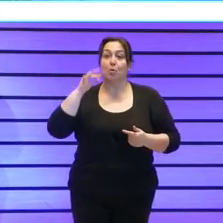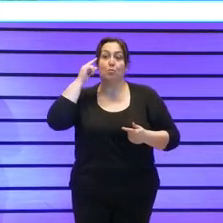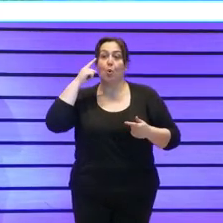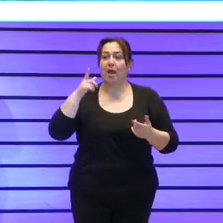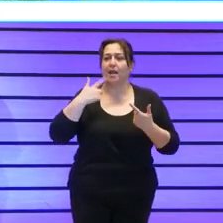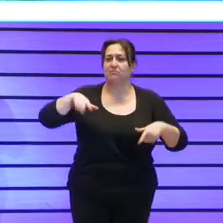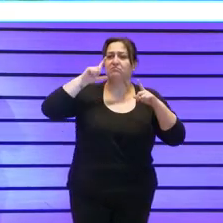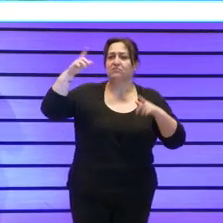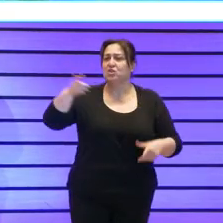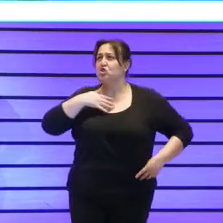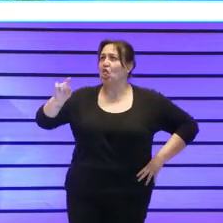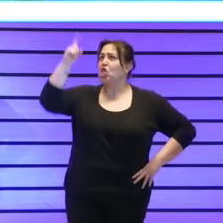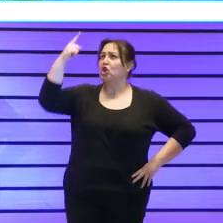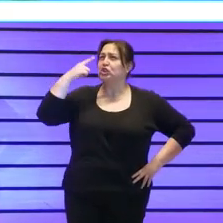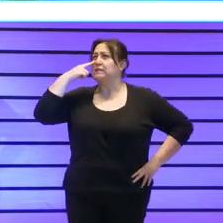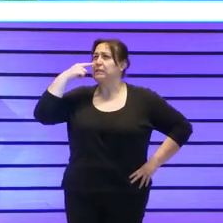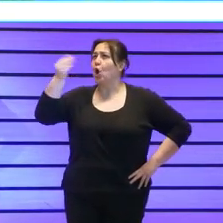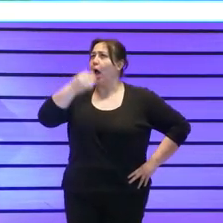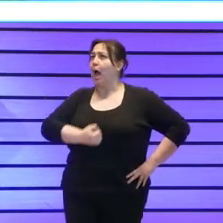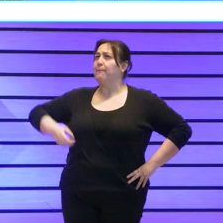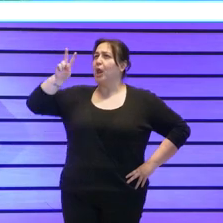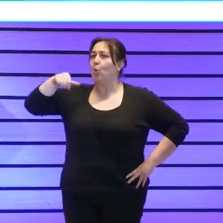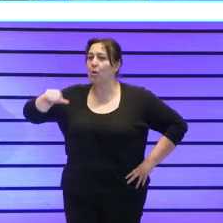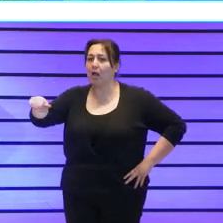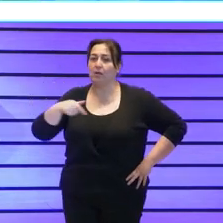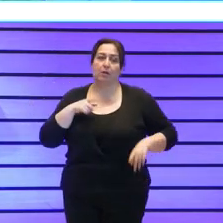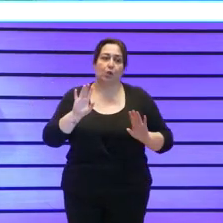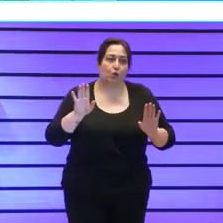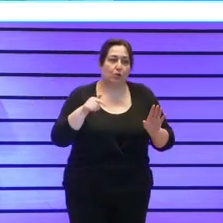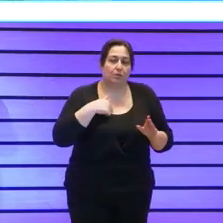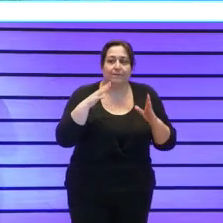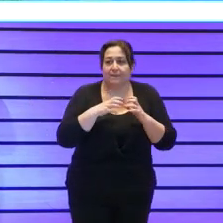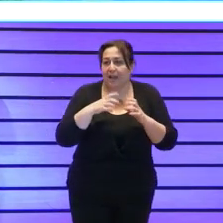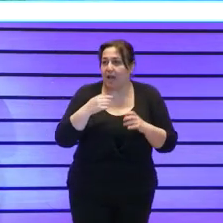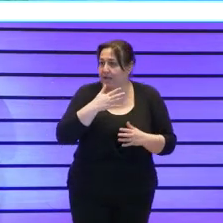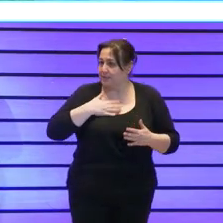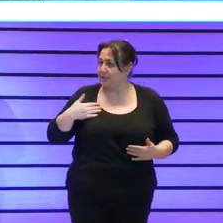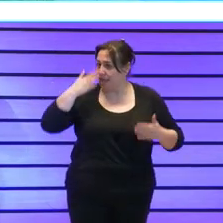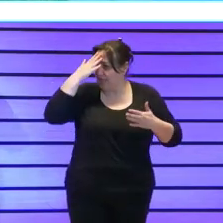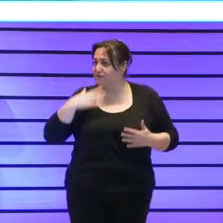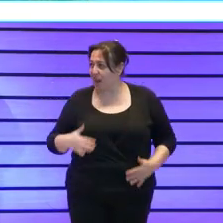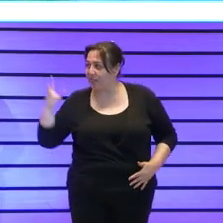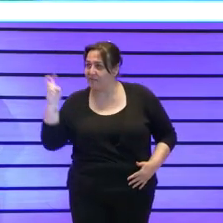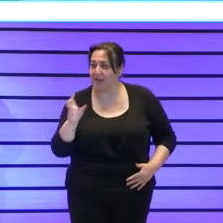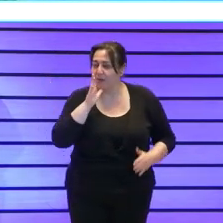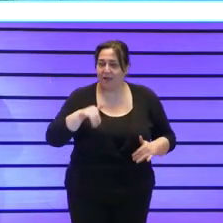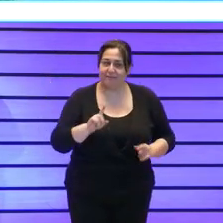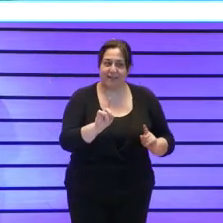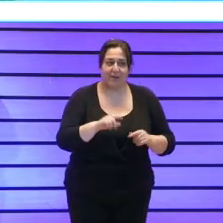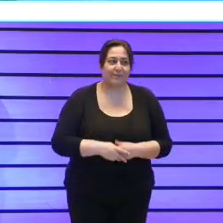adiós pongo por testigo que nunca más volveré a pasar hambre. Aunque nos hemos pasado ganas de que viniera alguien disfrazado. Lo reconocemos.